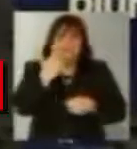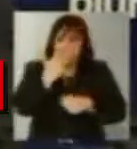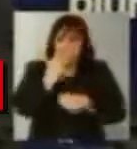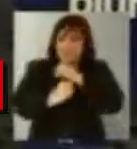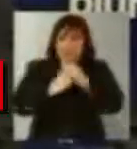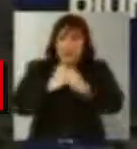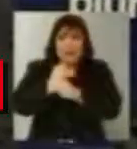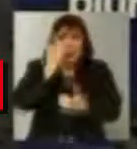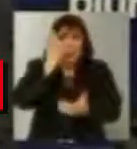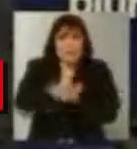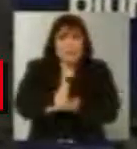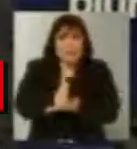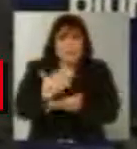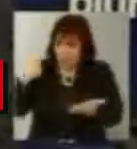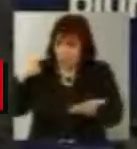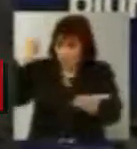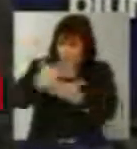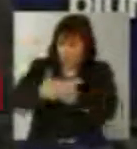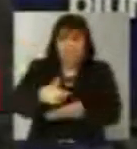años en Uruguay.